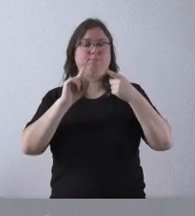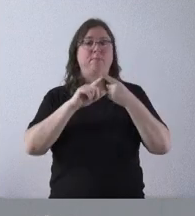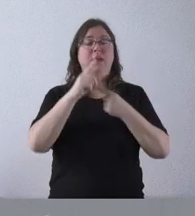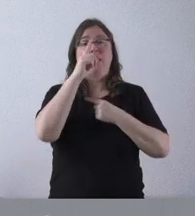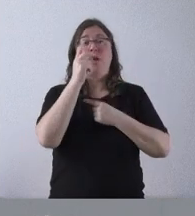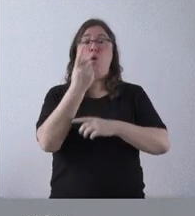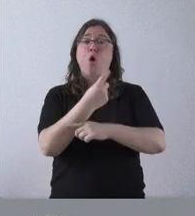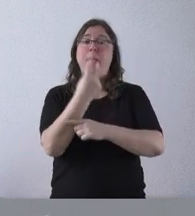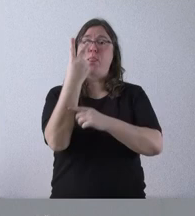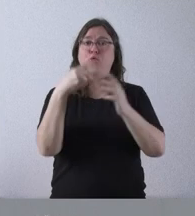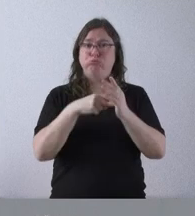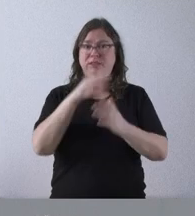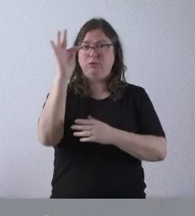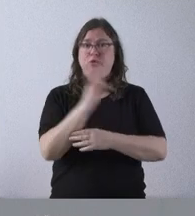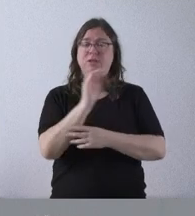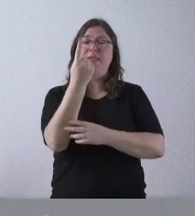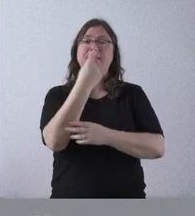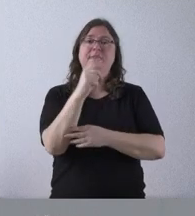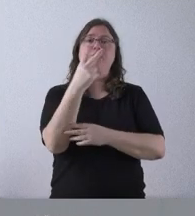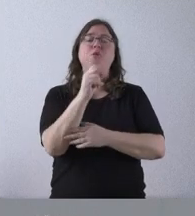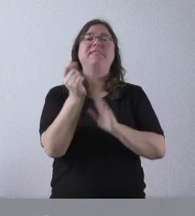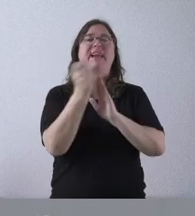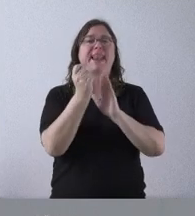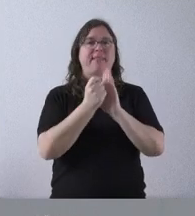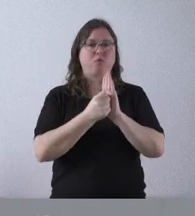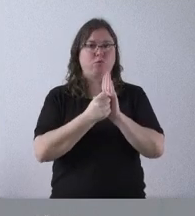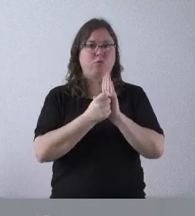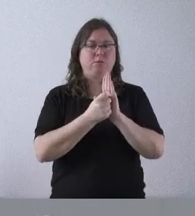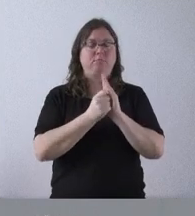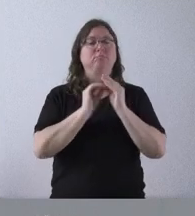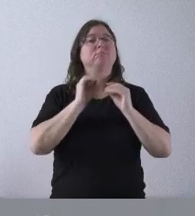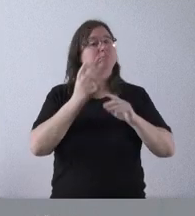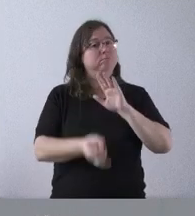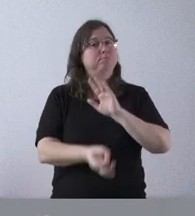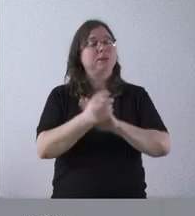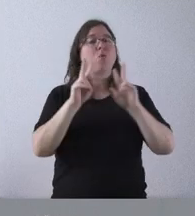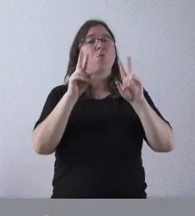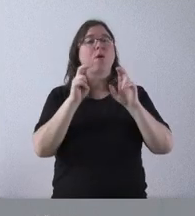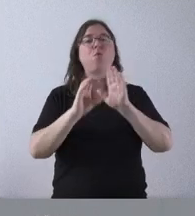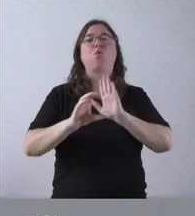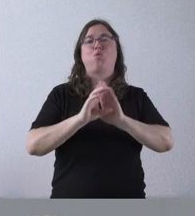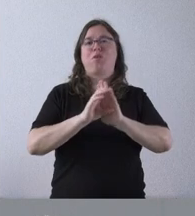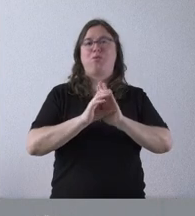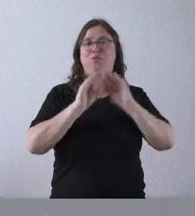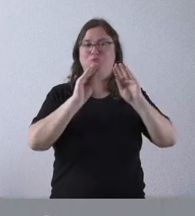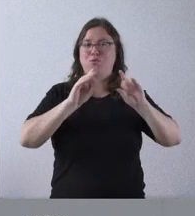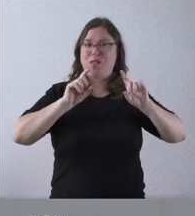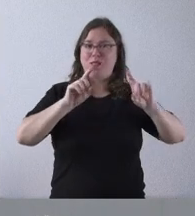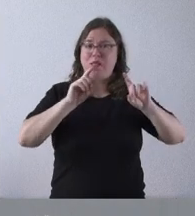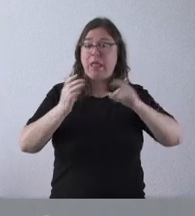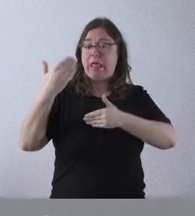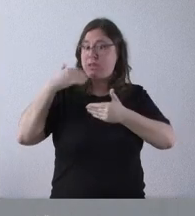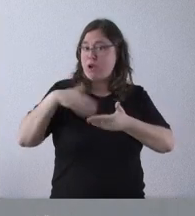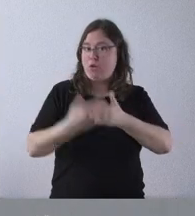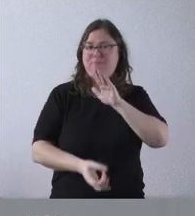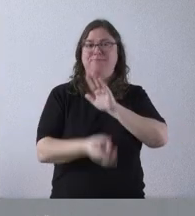horas lectivas en total y 120 créditos. Estamos hablando de un nuevo currículo de nueva implantación que no existía hasta este